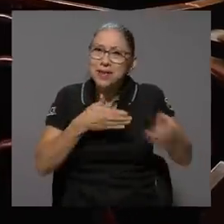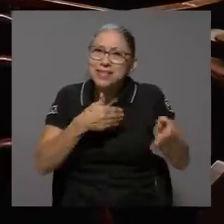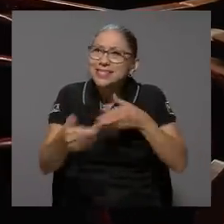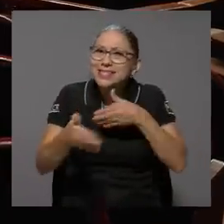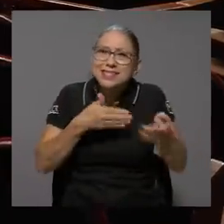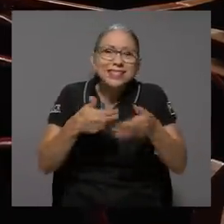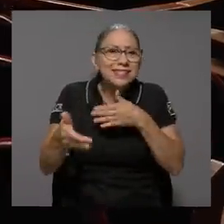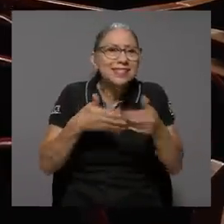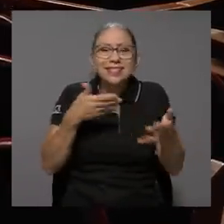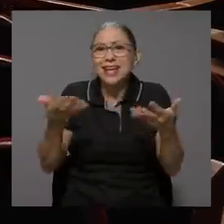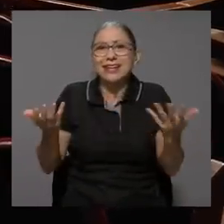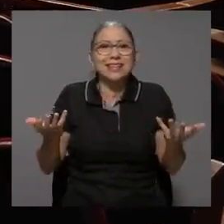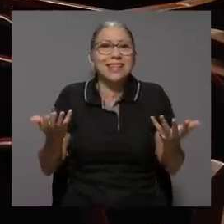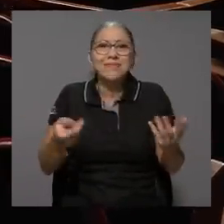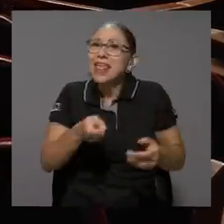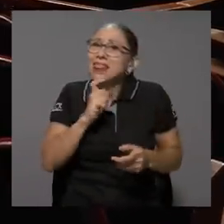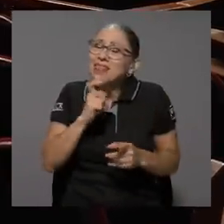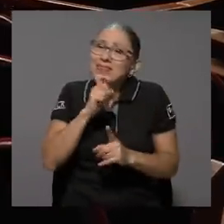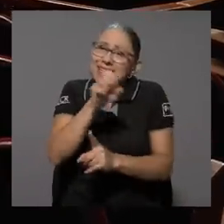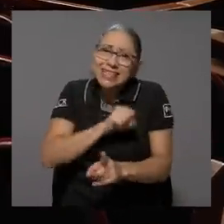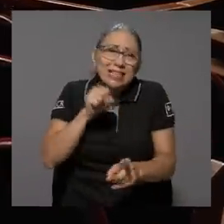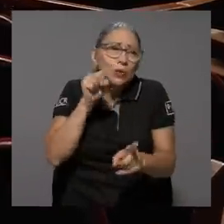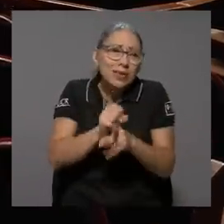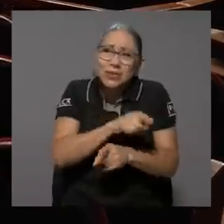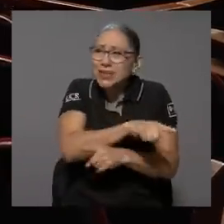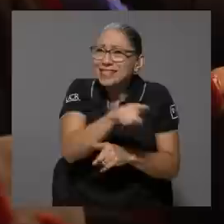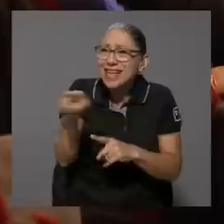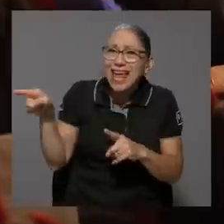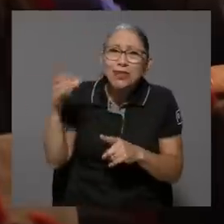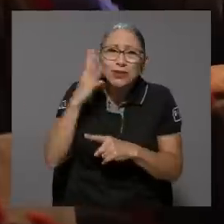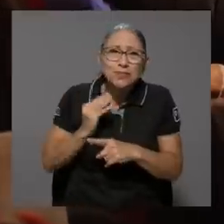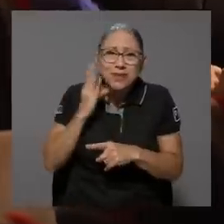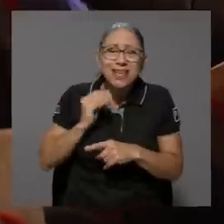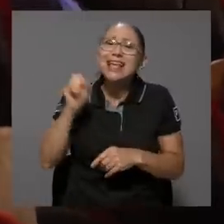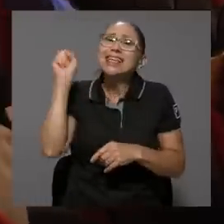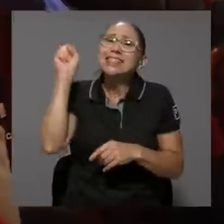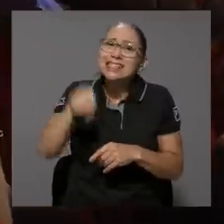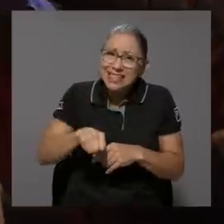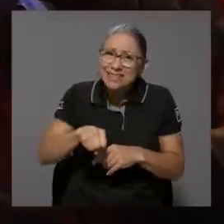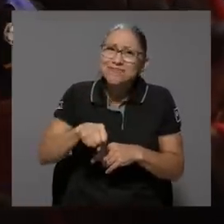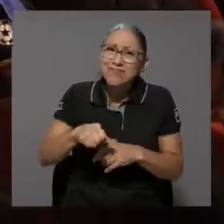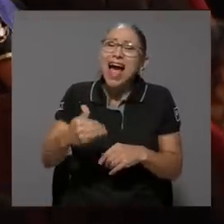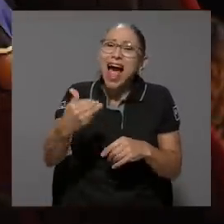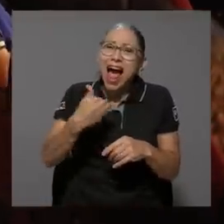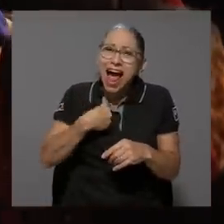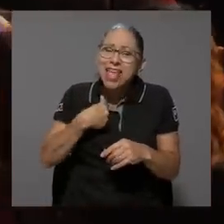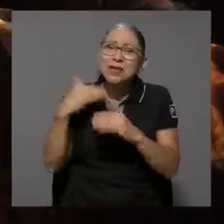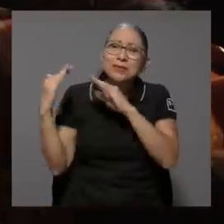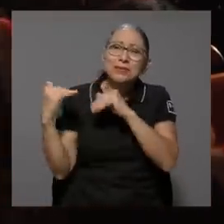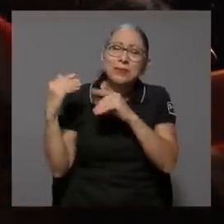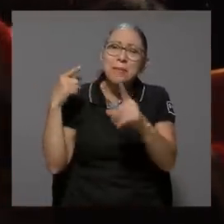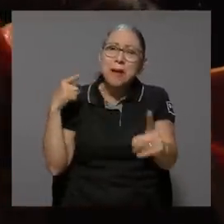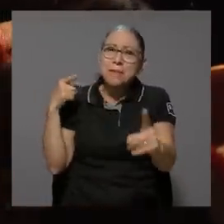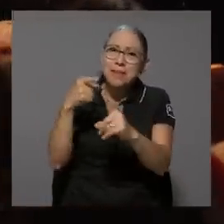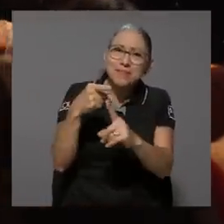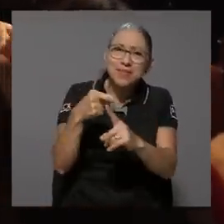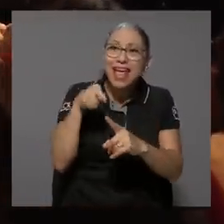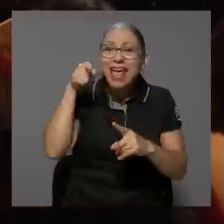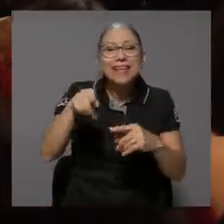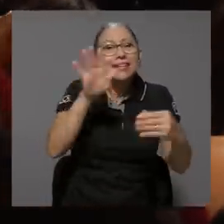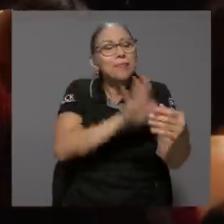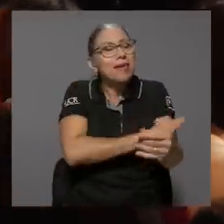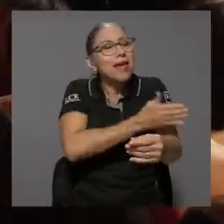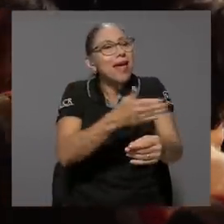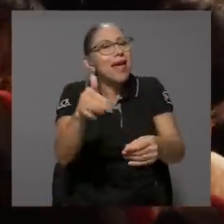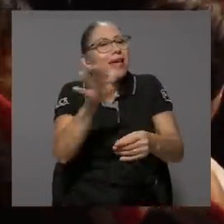que a pesar de las difíciles situaciones en que ellos viven, sí hay una luz al final del túnel. La narrativa de esta